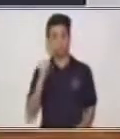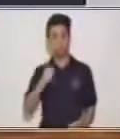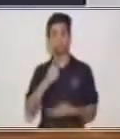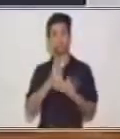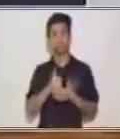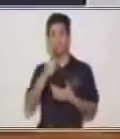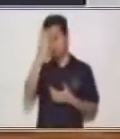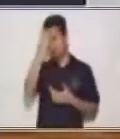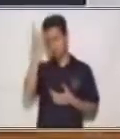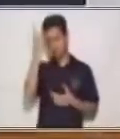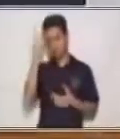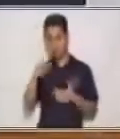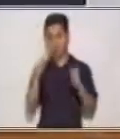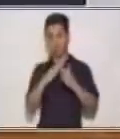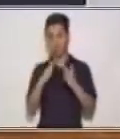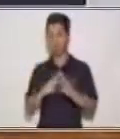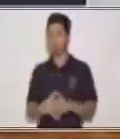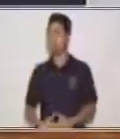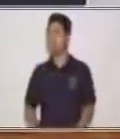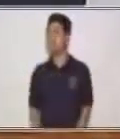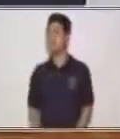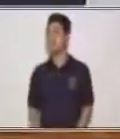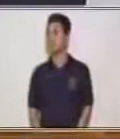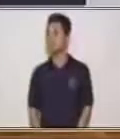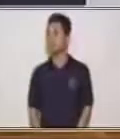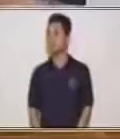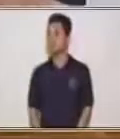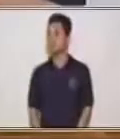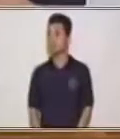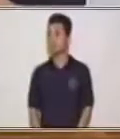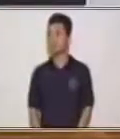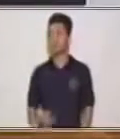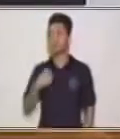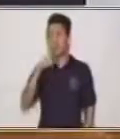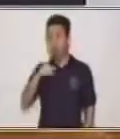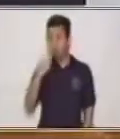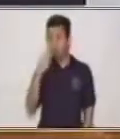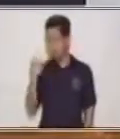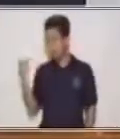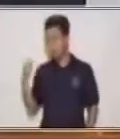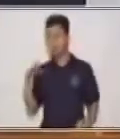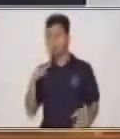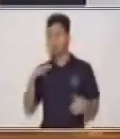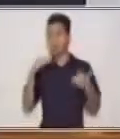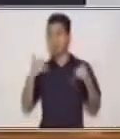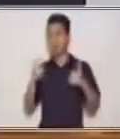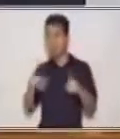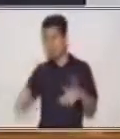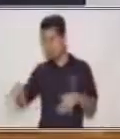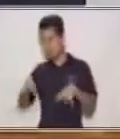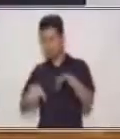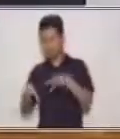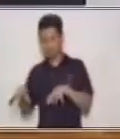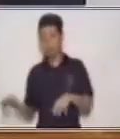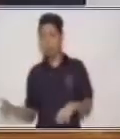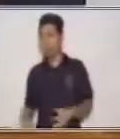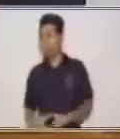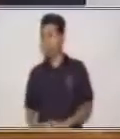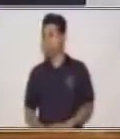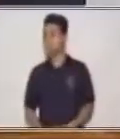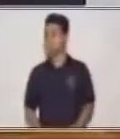¿Hm? Muy bien. Ahora quiero enseñarte que aquí tengo algunos juguetes, ¿sí? Pero creo que estos juguetes